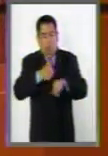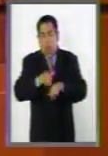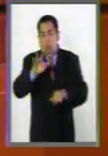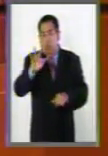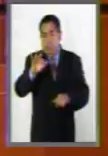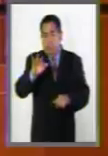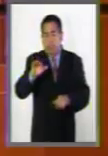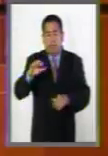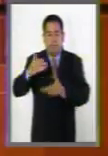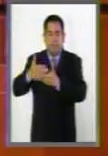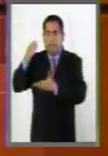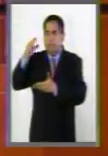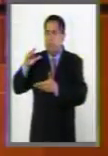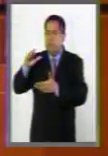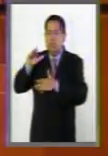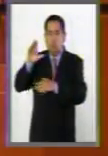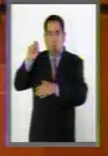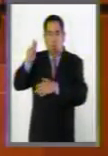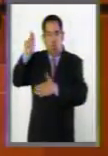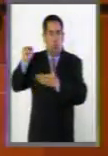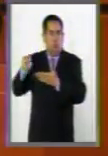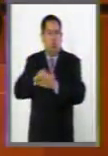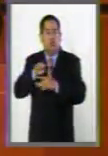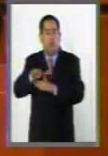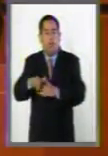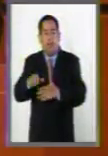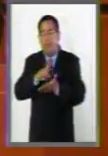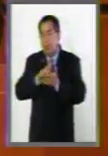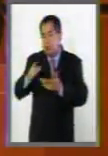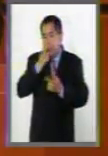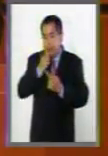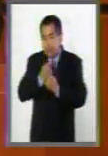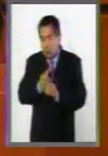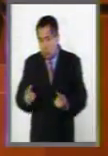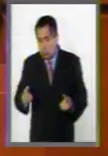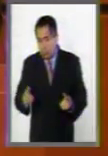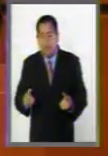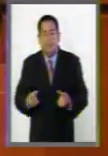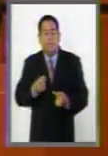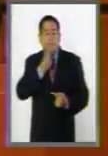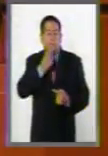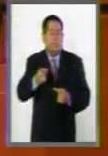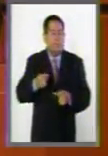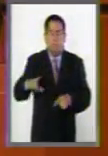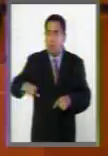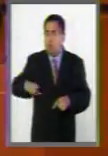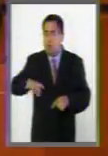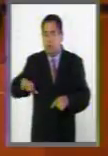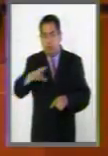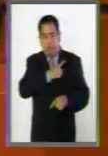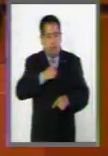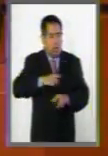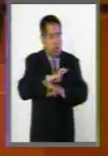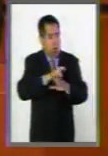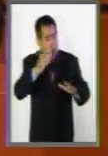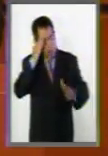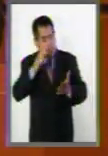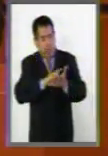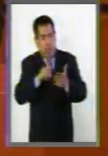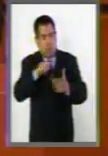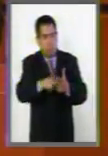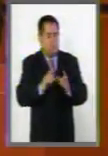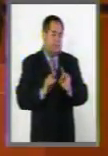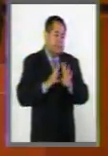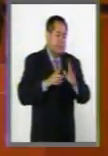Convención de los Derechos del Niño, se establecen las obligaciones para que los Estados reconozcan los derechos de los niños que hayan infringido